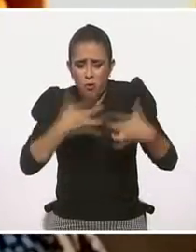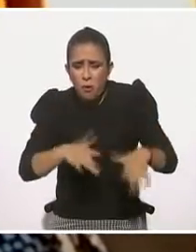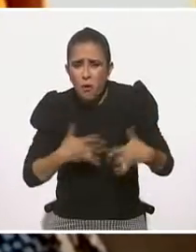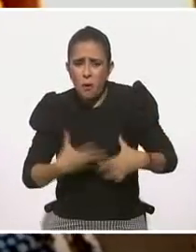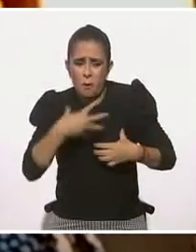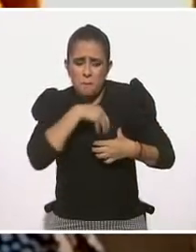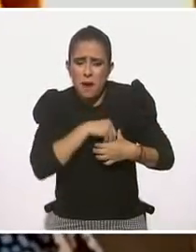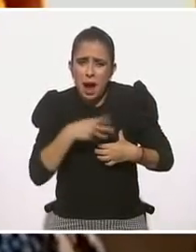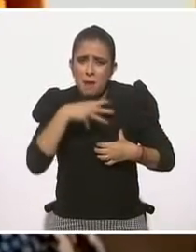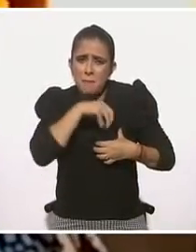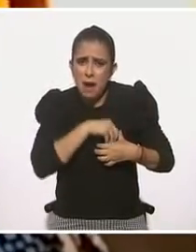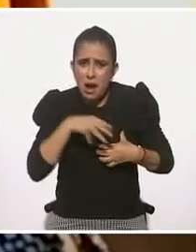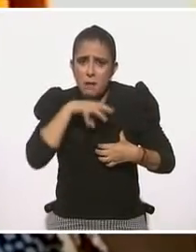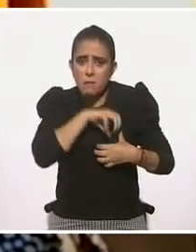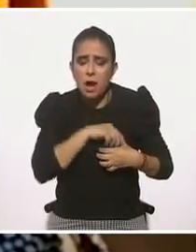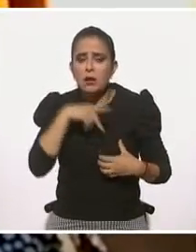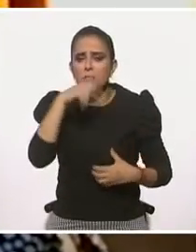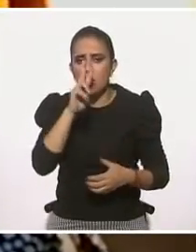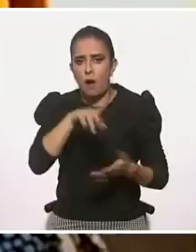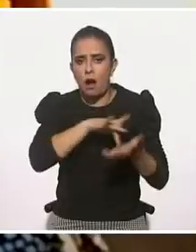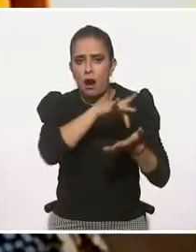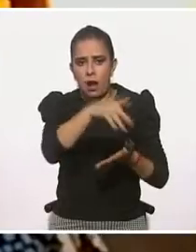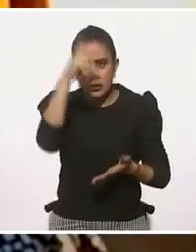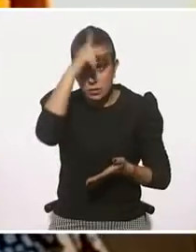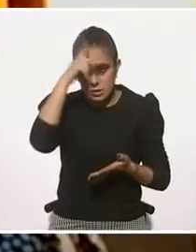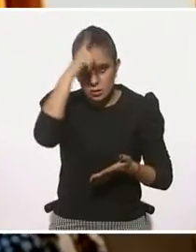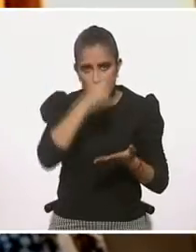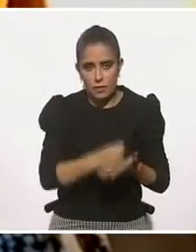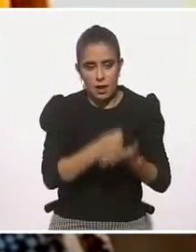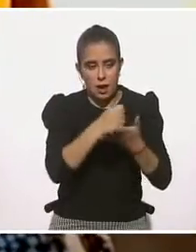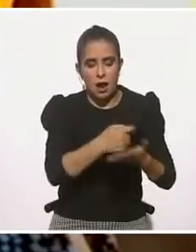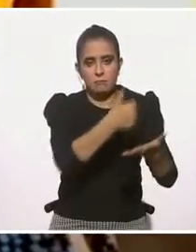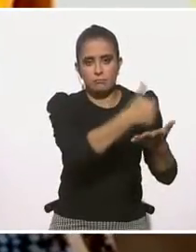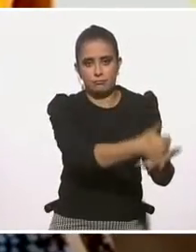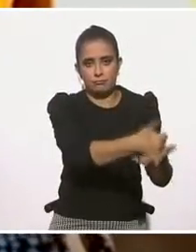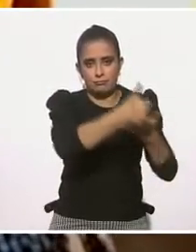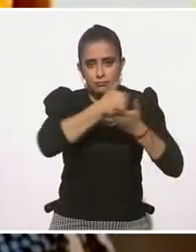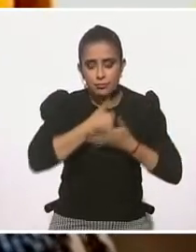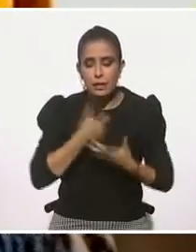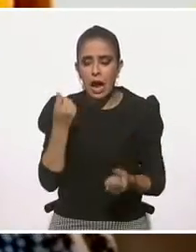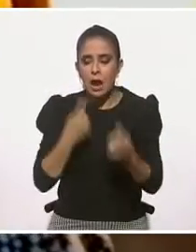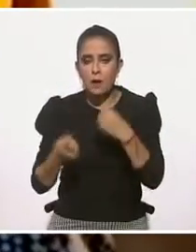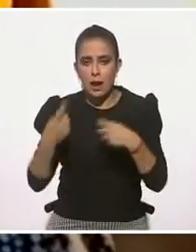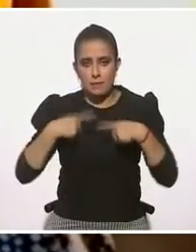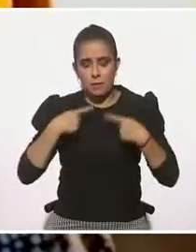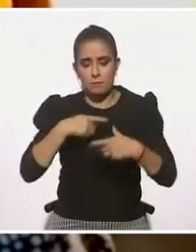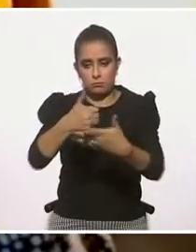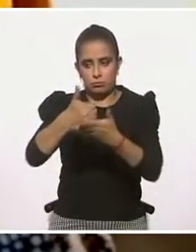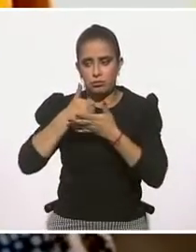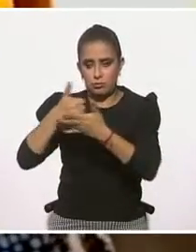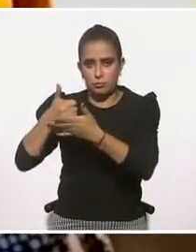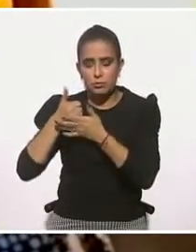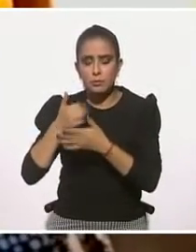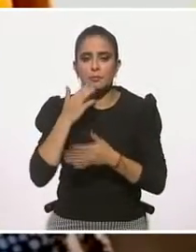gracias a también el proceso terapéutico y el apoyo de algunas personas, fui